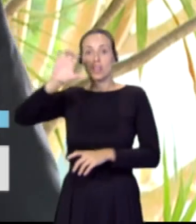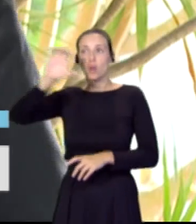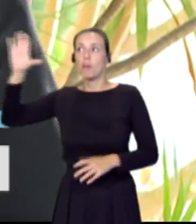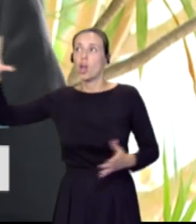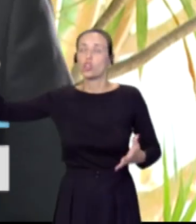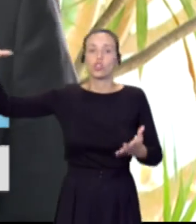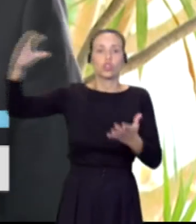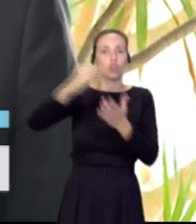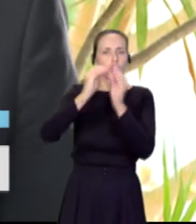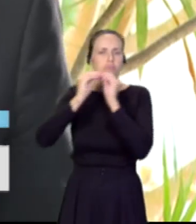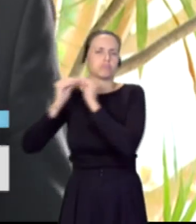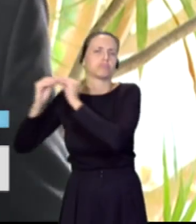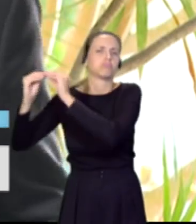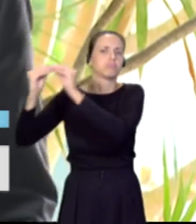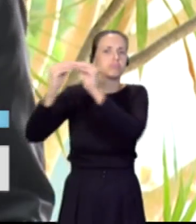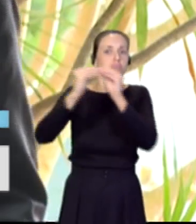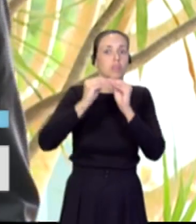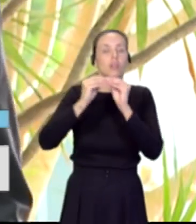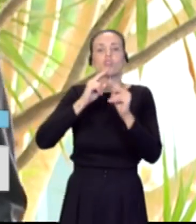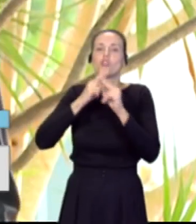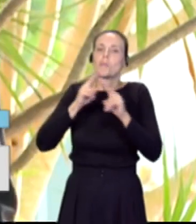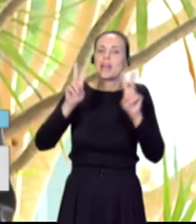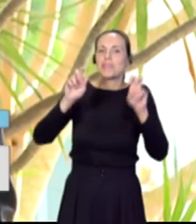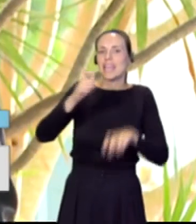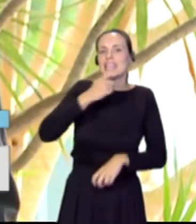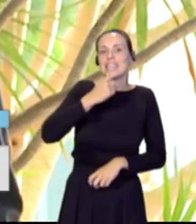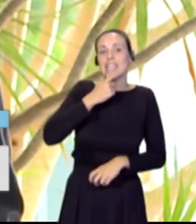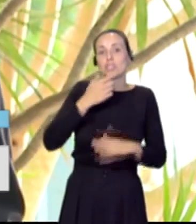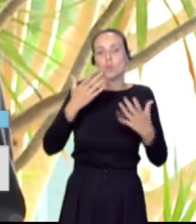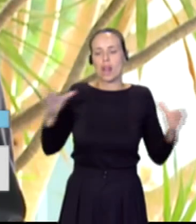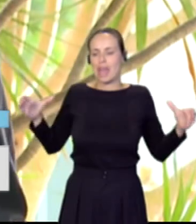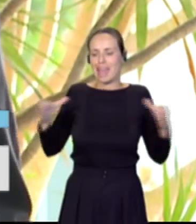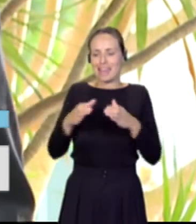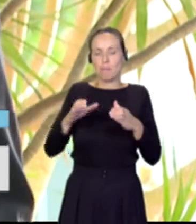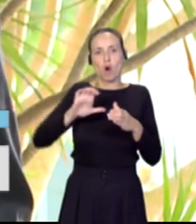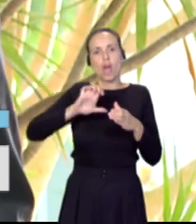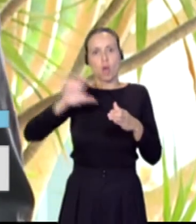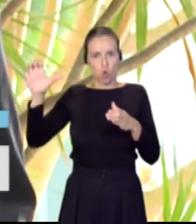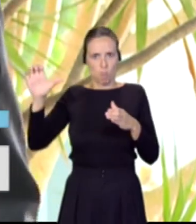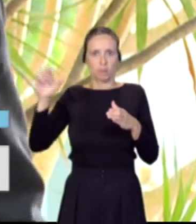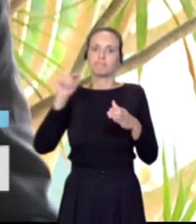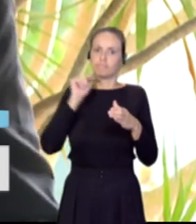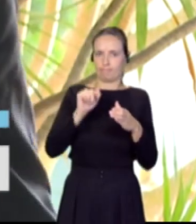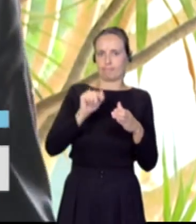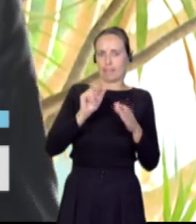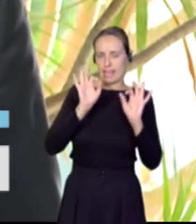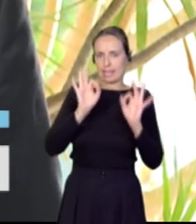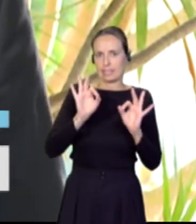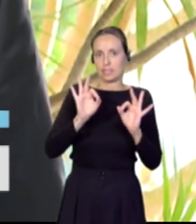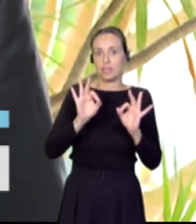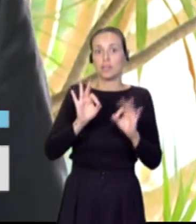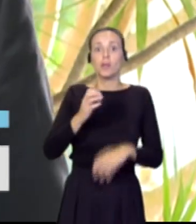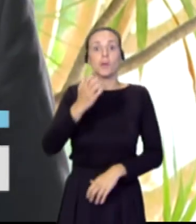enfoque que denominamos Team Europe, Equipo Europa. Sólo para dar un ejemplo, en